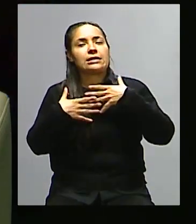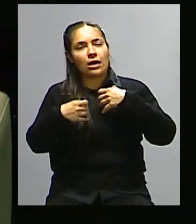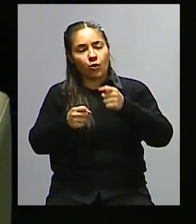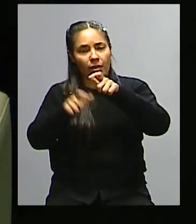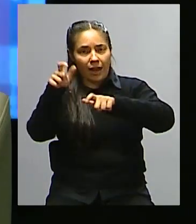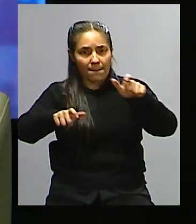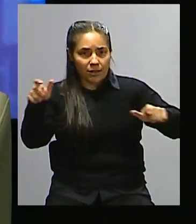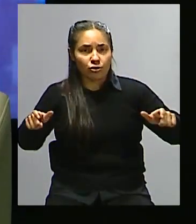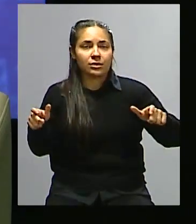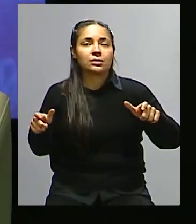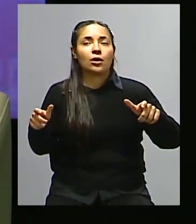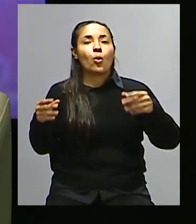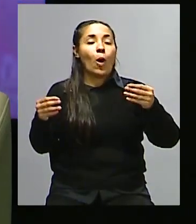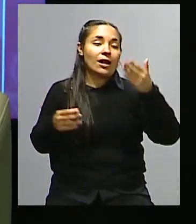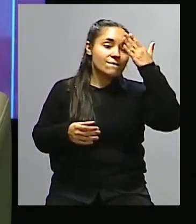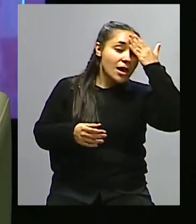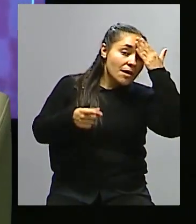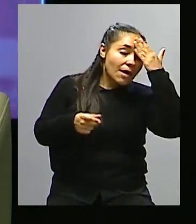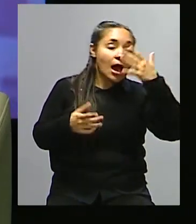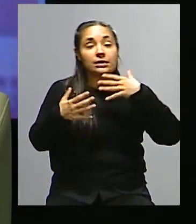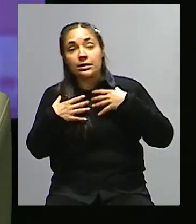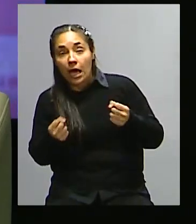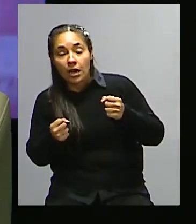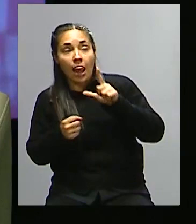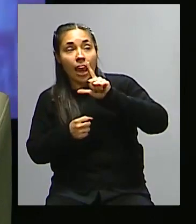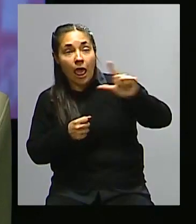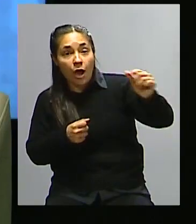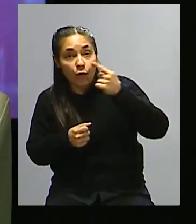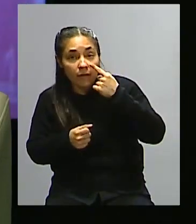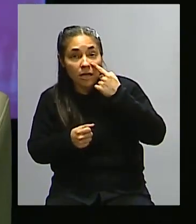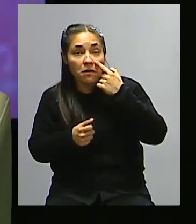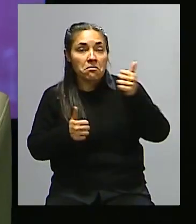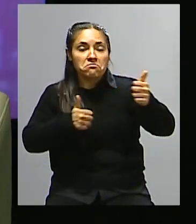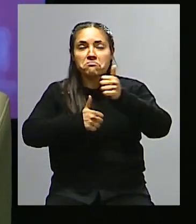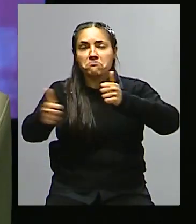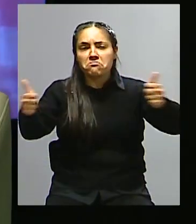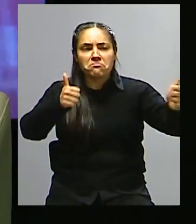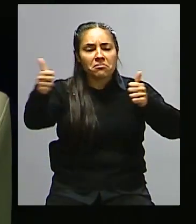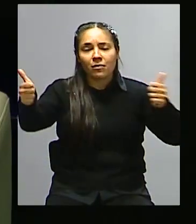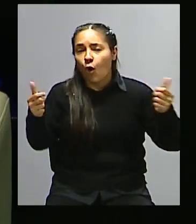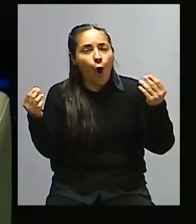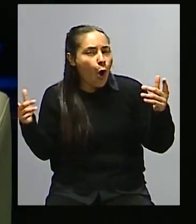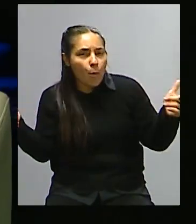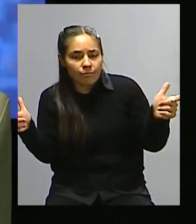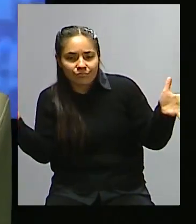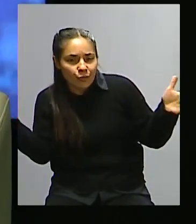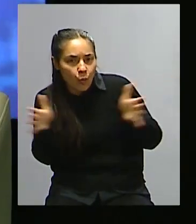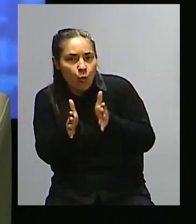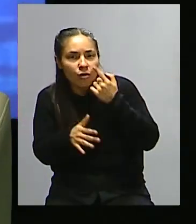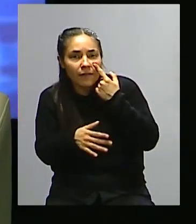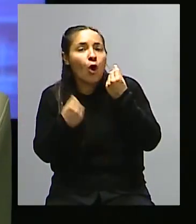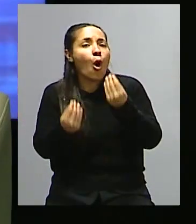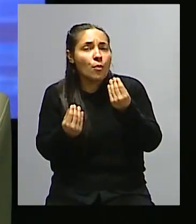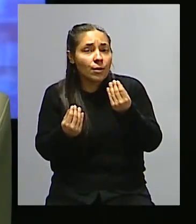el estado de salud de las personas están enfermas, están sanas, viven muy lejos, muy dispersos y demás. Y luego el sistema de salud es cómo voy a abordar